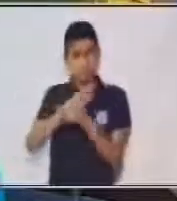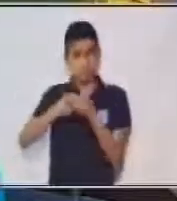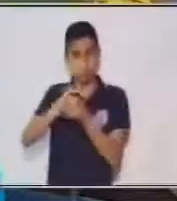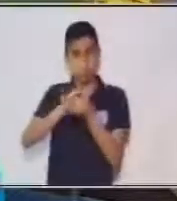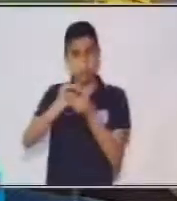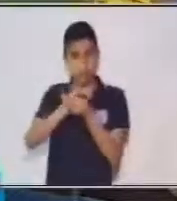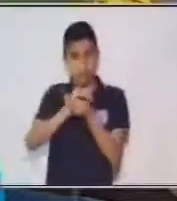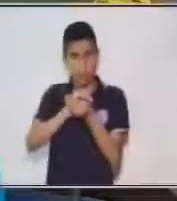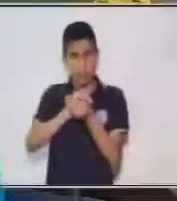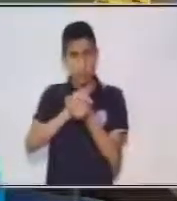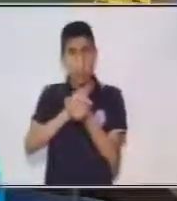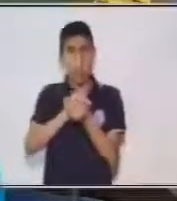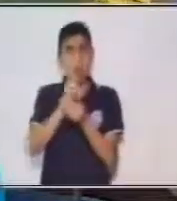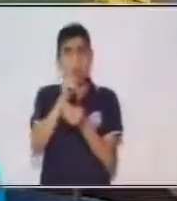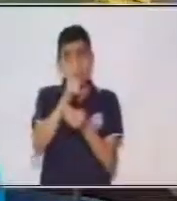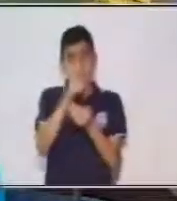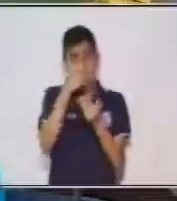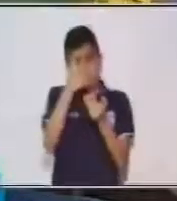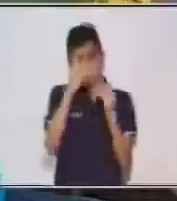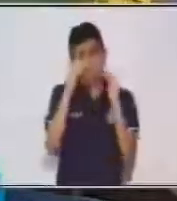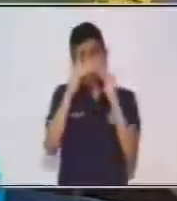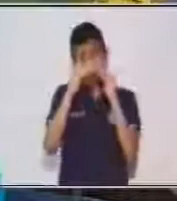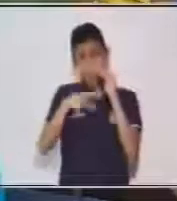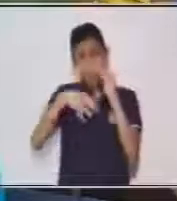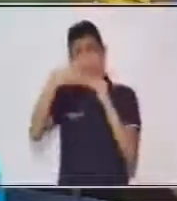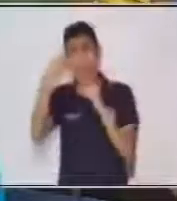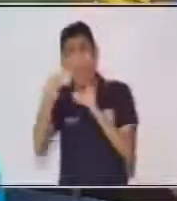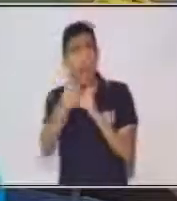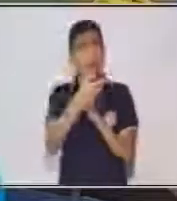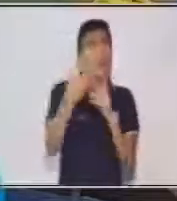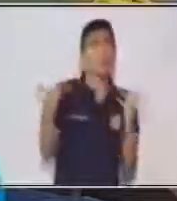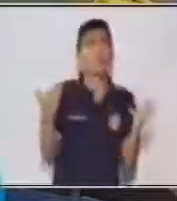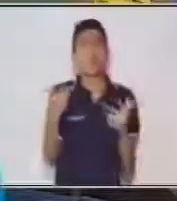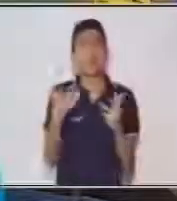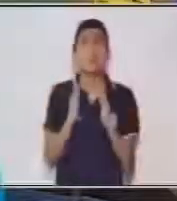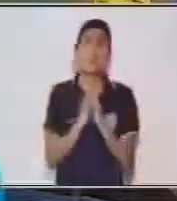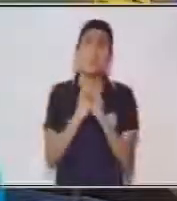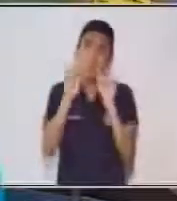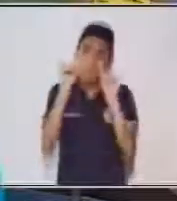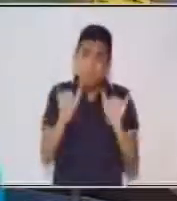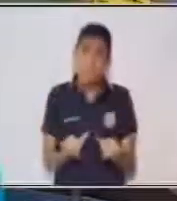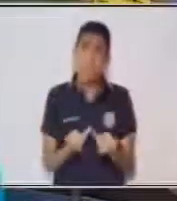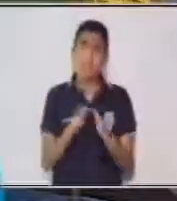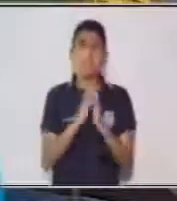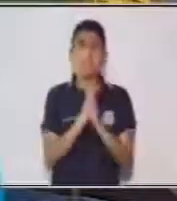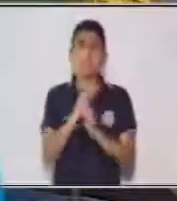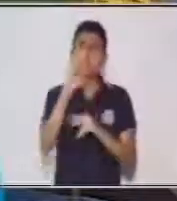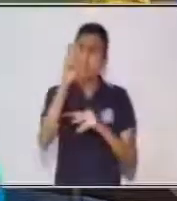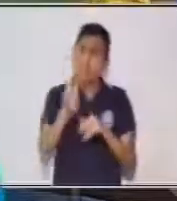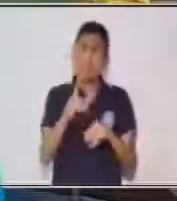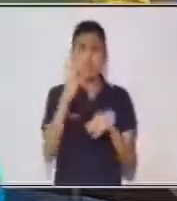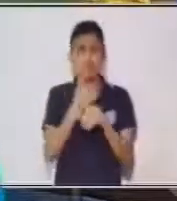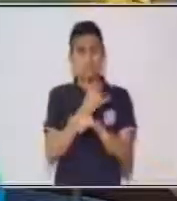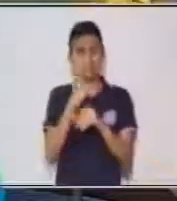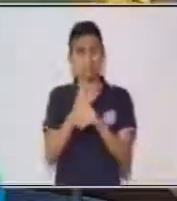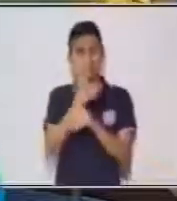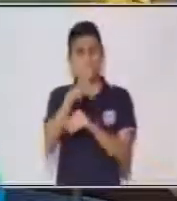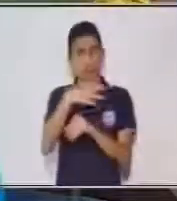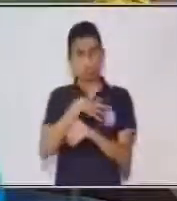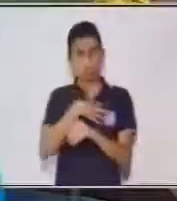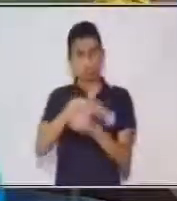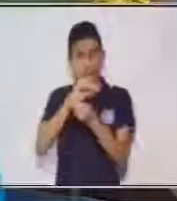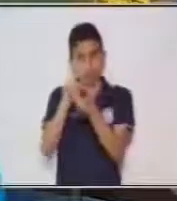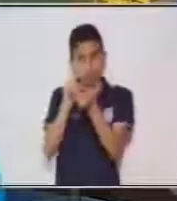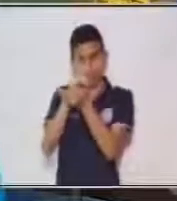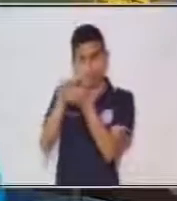y con jabón. Si nosotros salimos por alguna situación, debemos de utilizar y aplicar nuestro